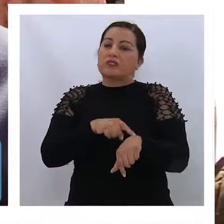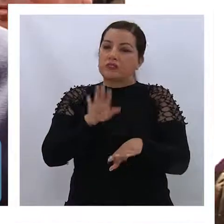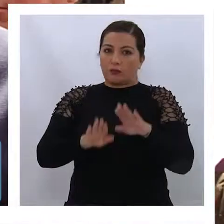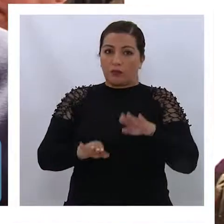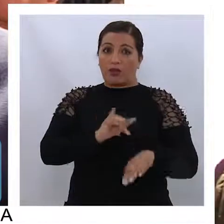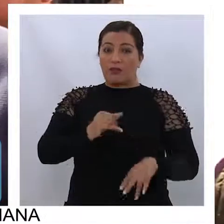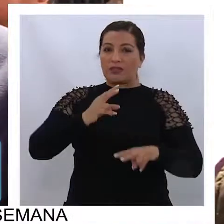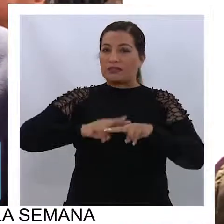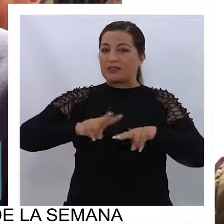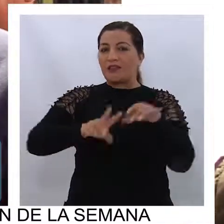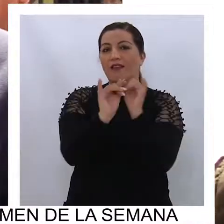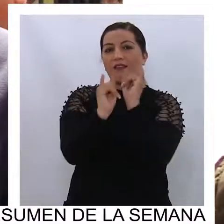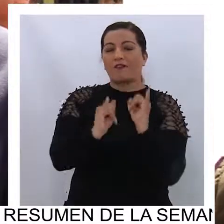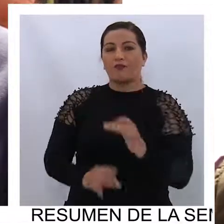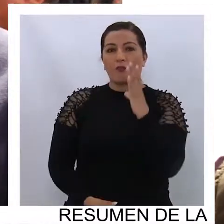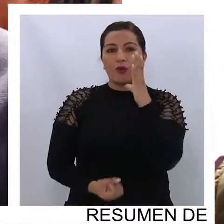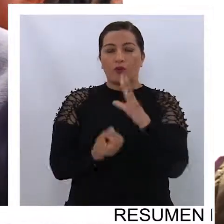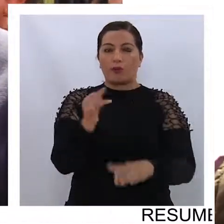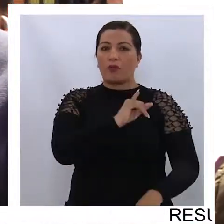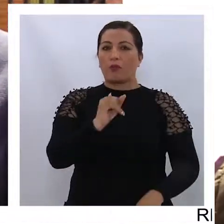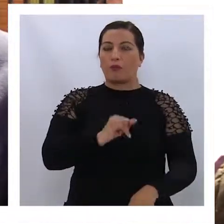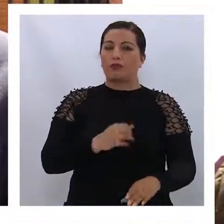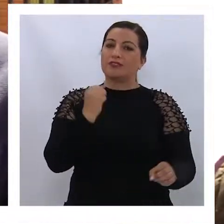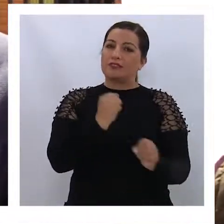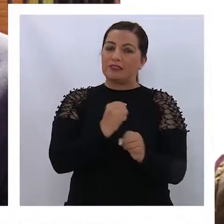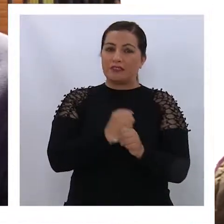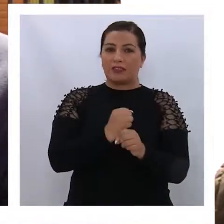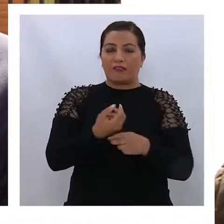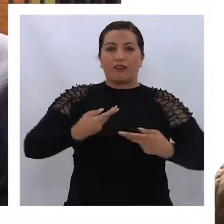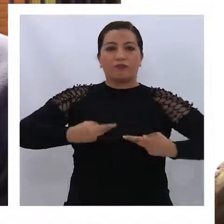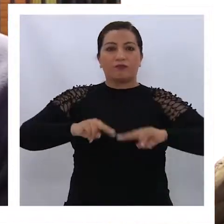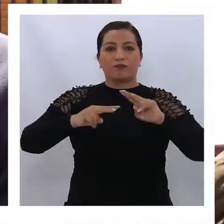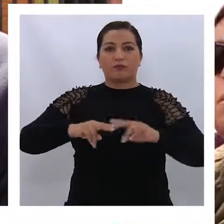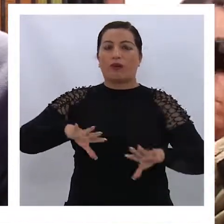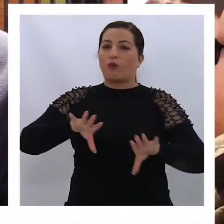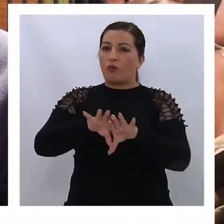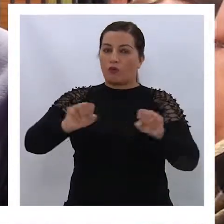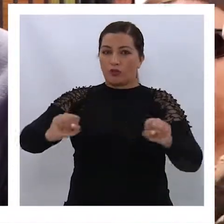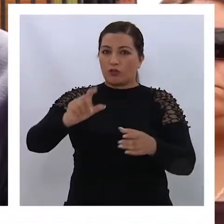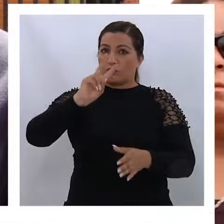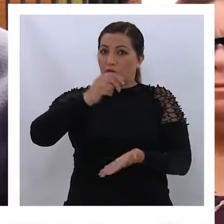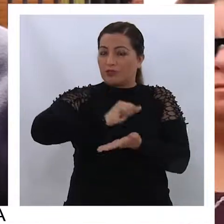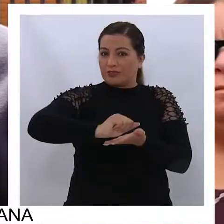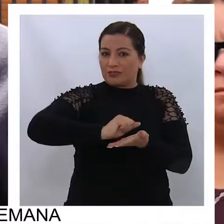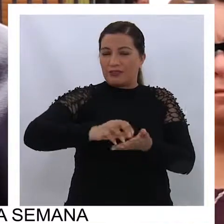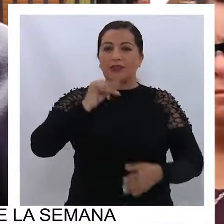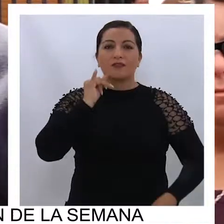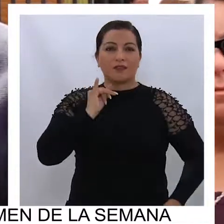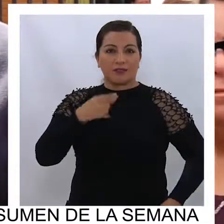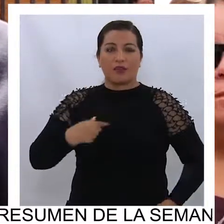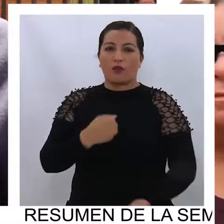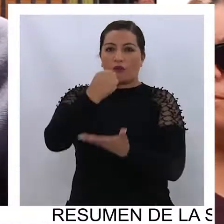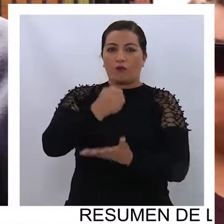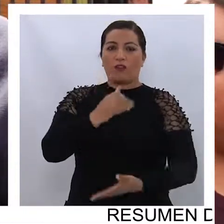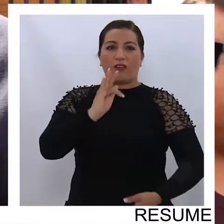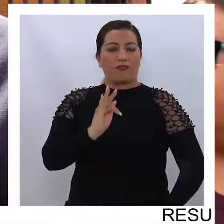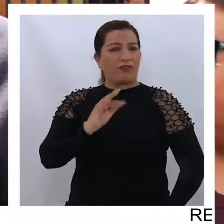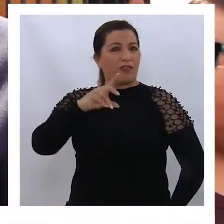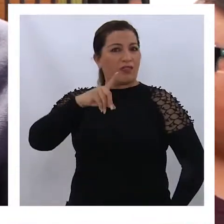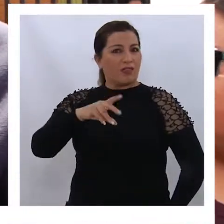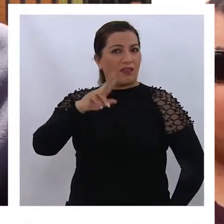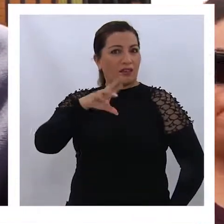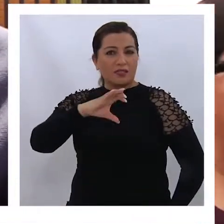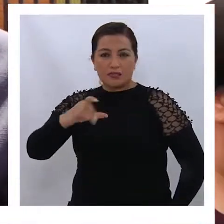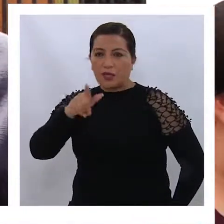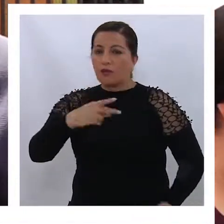mediante después se hace el diseño para las posteriores obras, que ya también hay un compromiso del subsecretario de Desarrollo Regional, mediante un fondo que es FRC para